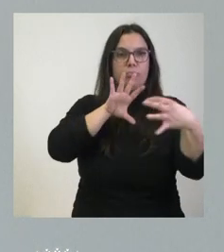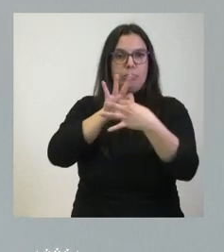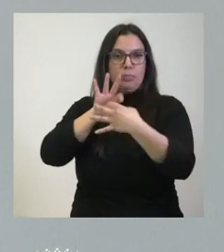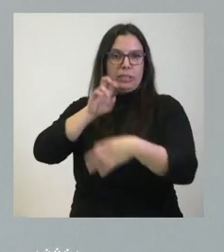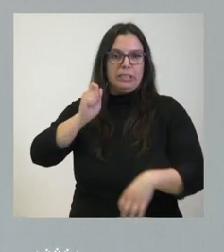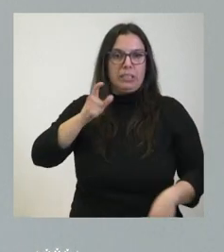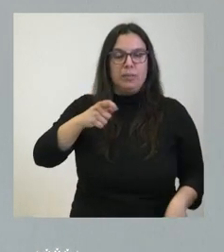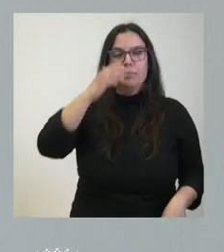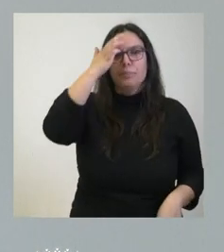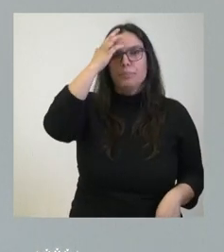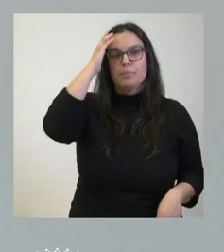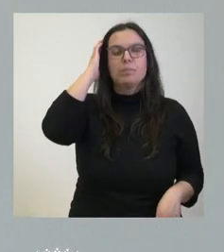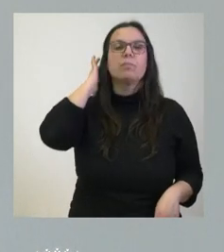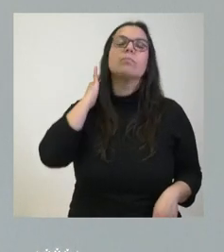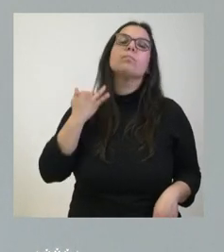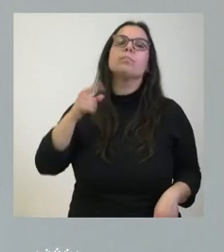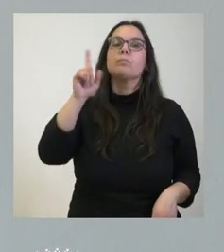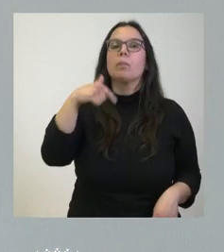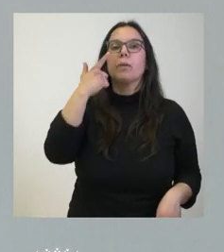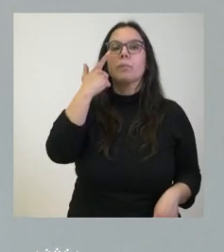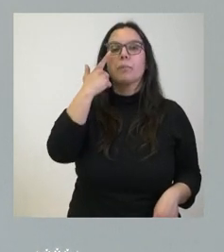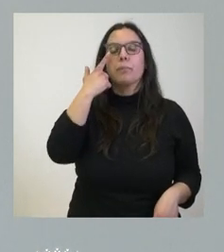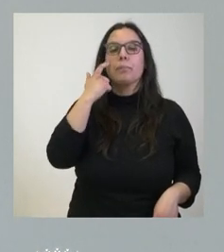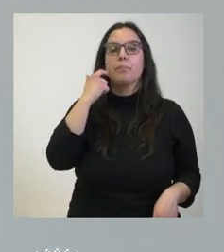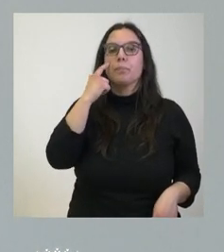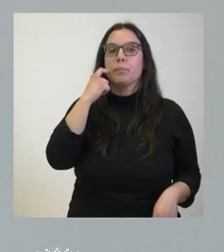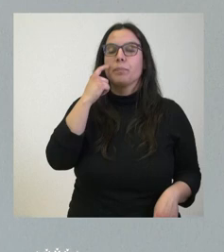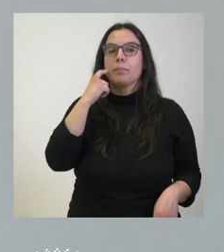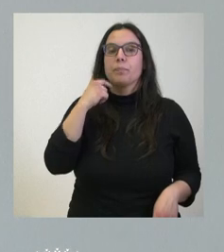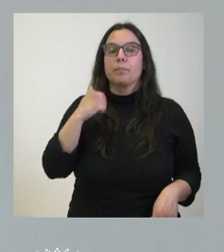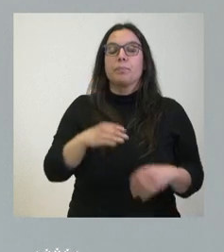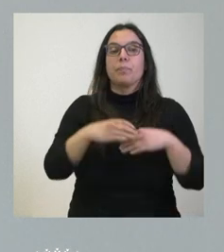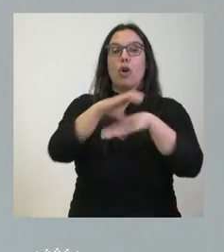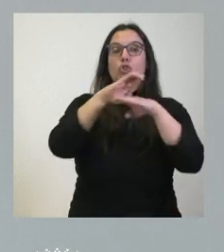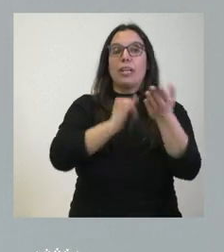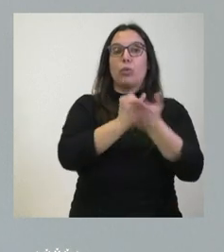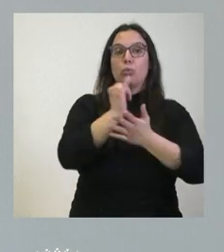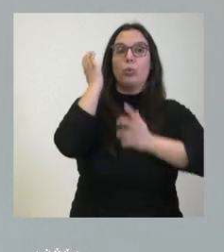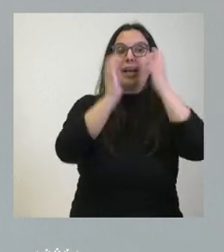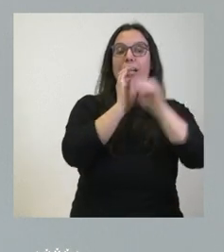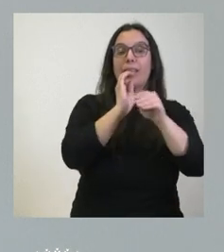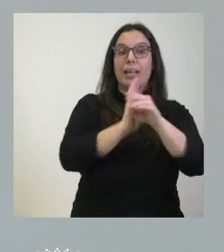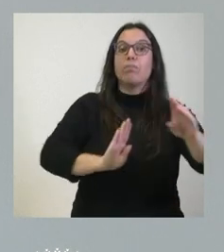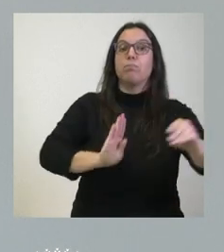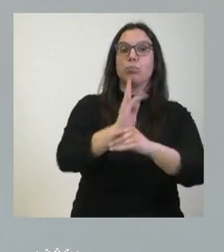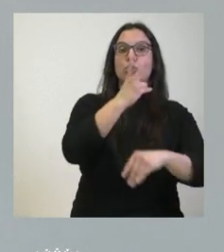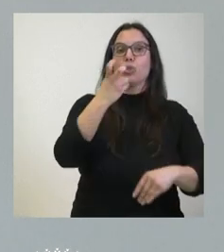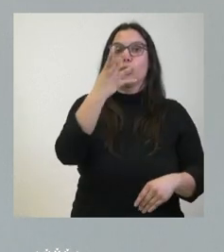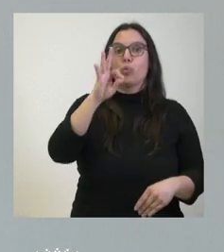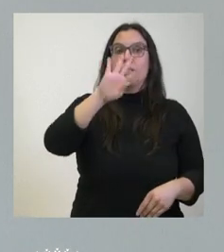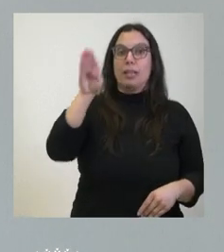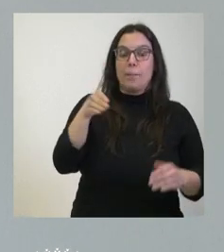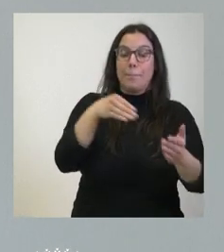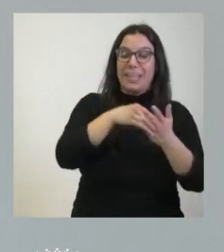indicar que destinamos así mismo a través de la Consejería de Agricultura y Ganadería 240.000 euros